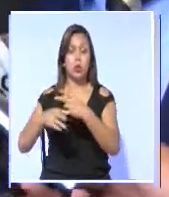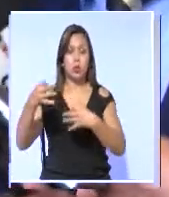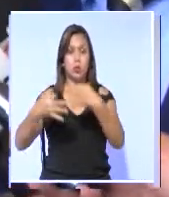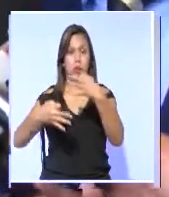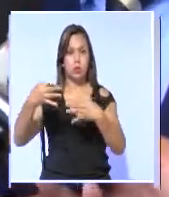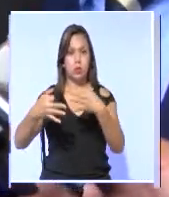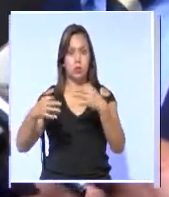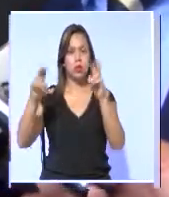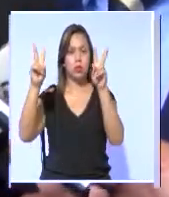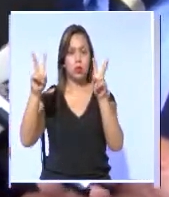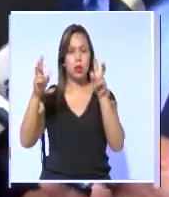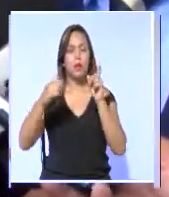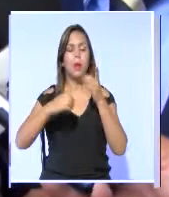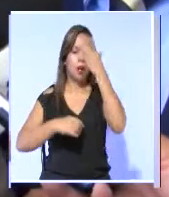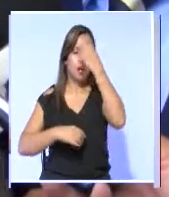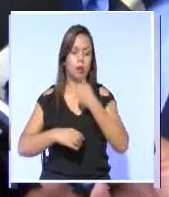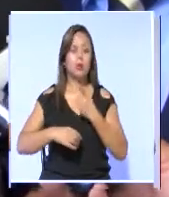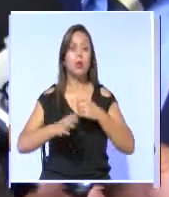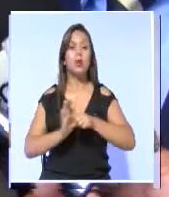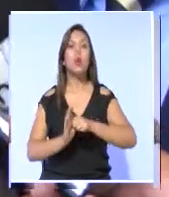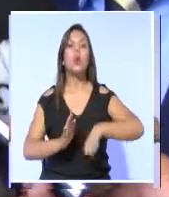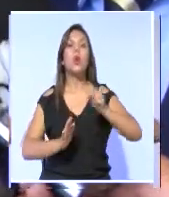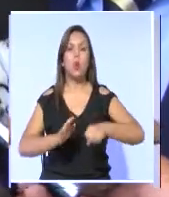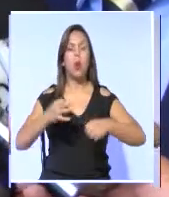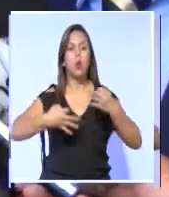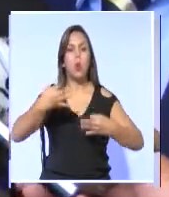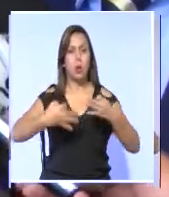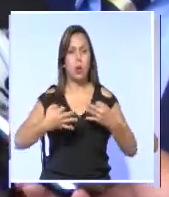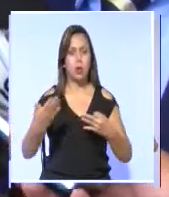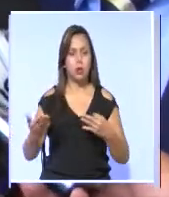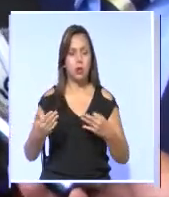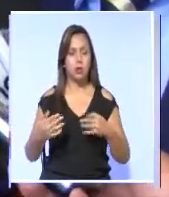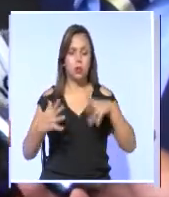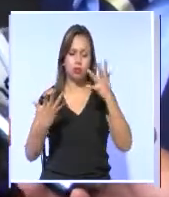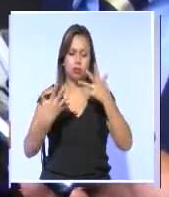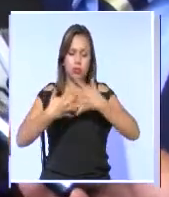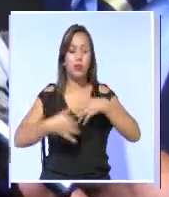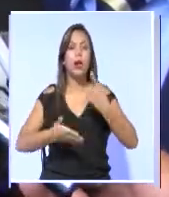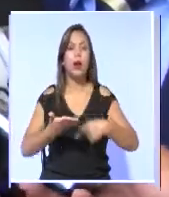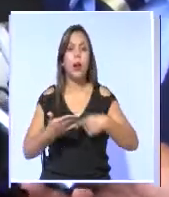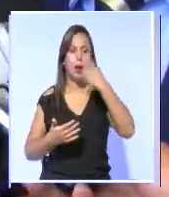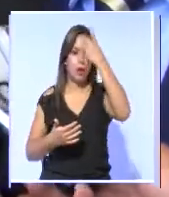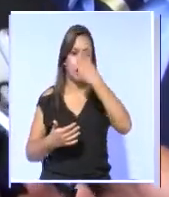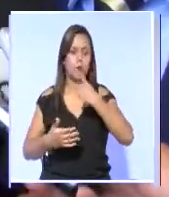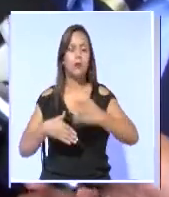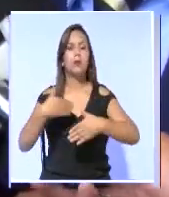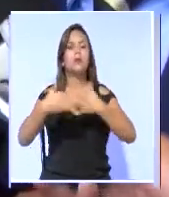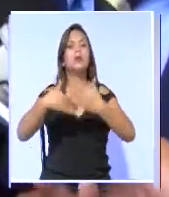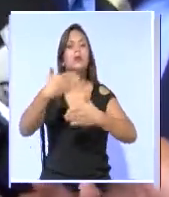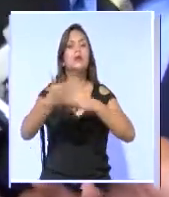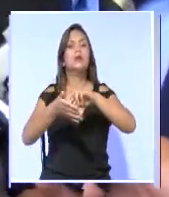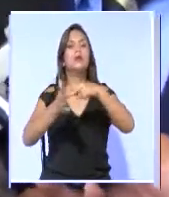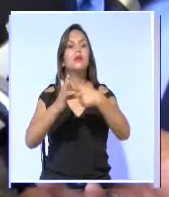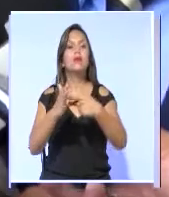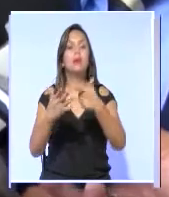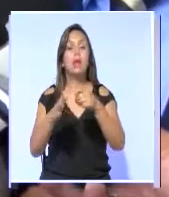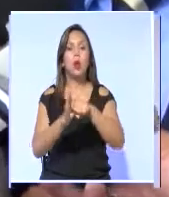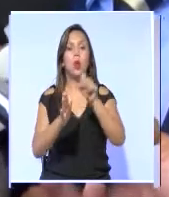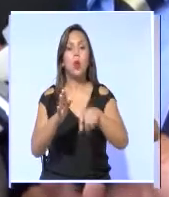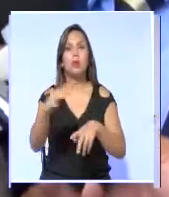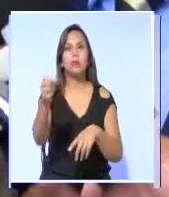en las resoluciones de los jueces. ¿Y eso concordante con qué? Con decisiones posteriores que significaron la destitución,